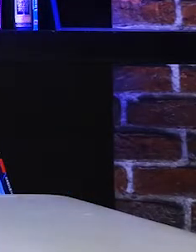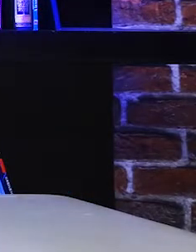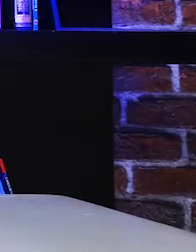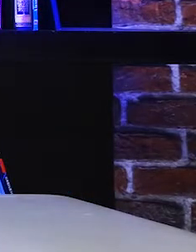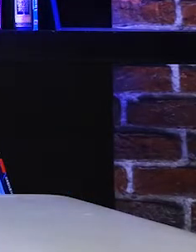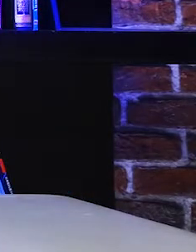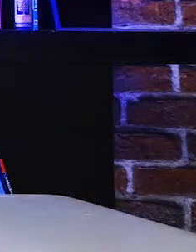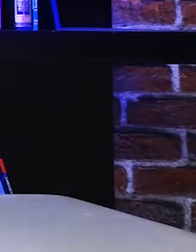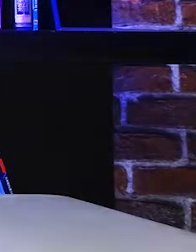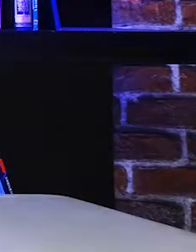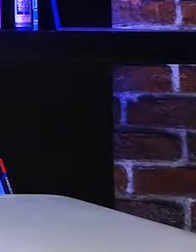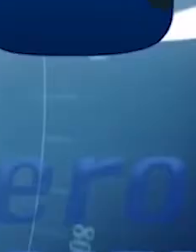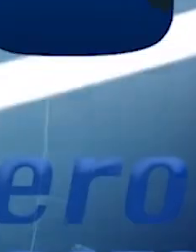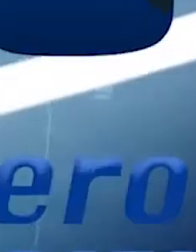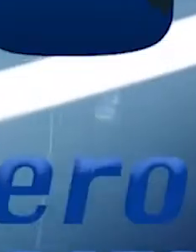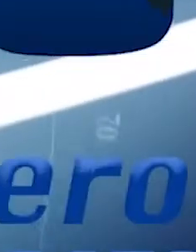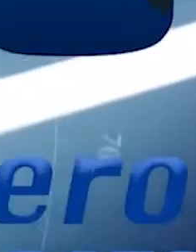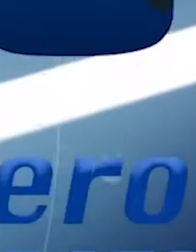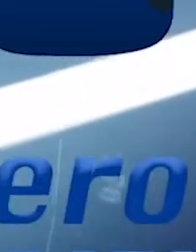hacer compras de pánico.